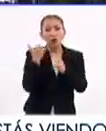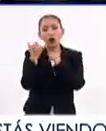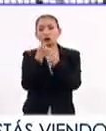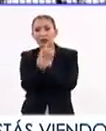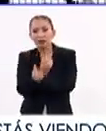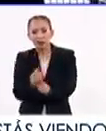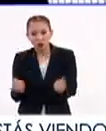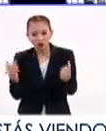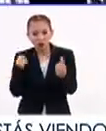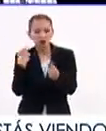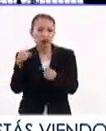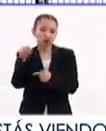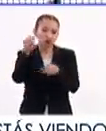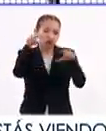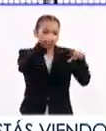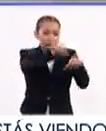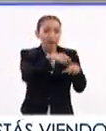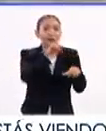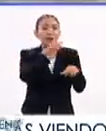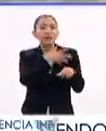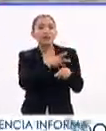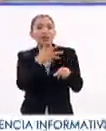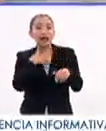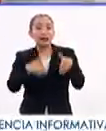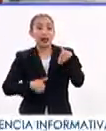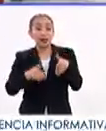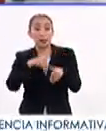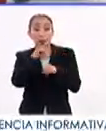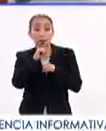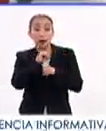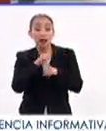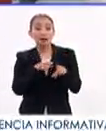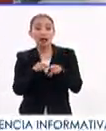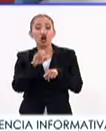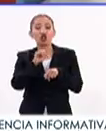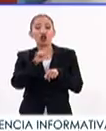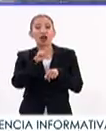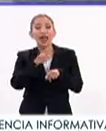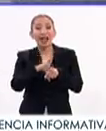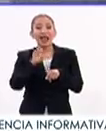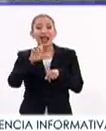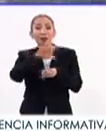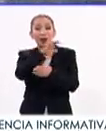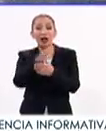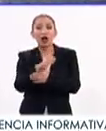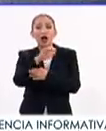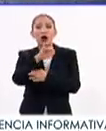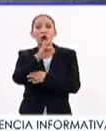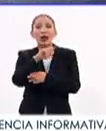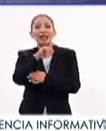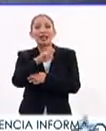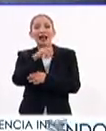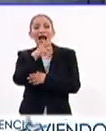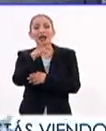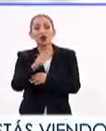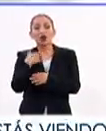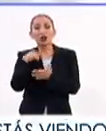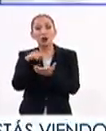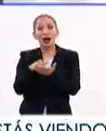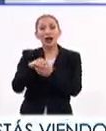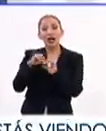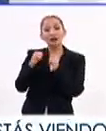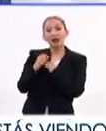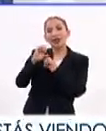juegos infantiles, además de contar con el Teatro Popular Hermano Soler, el planetario Joaquín Gallo y la sede de la